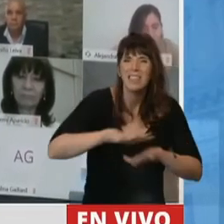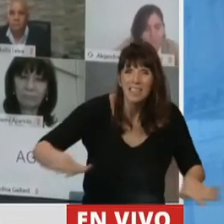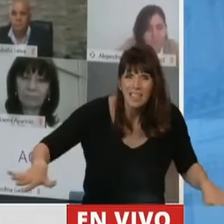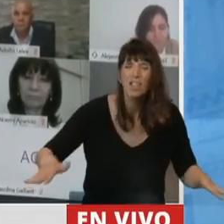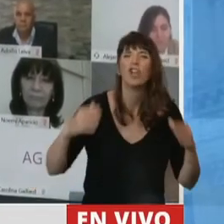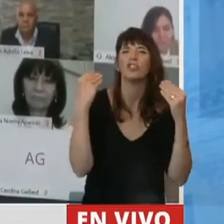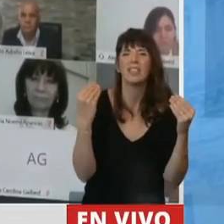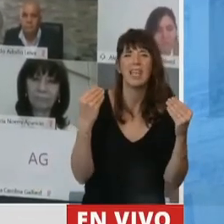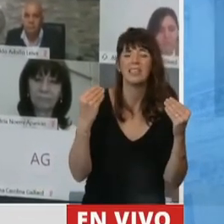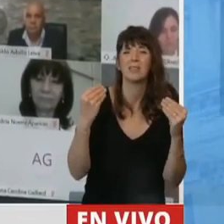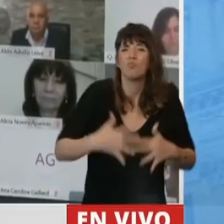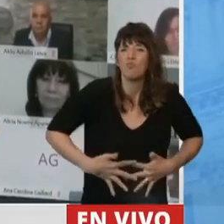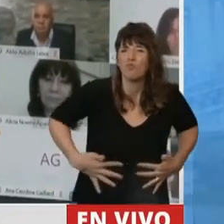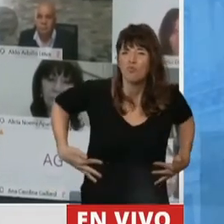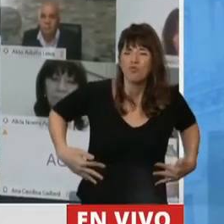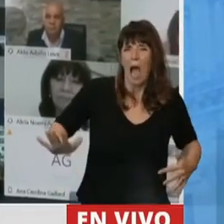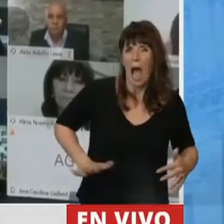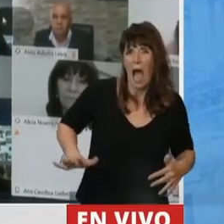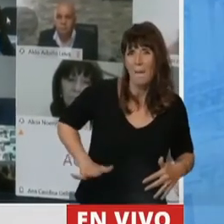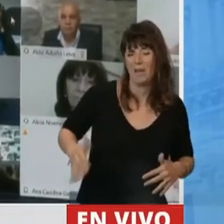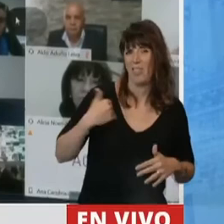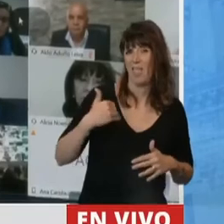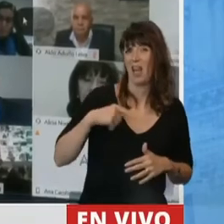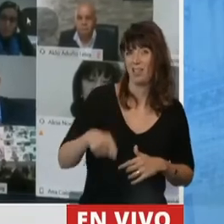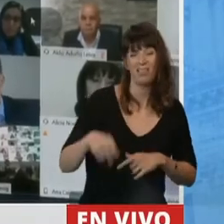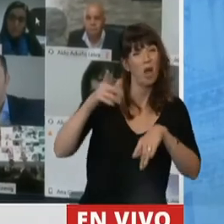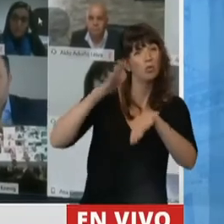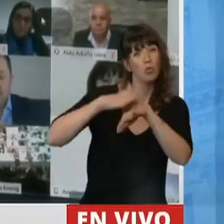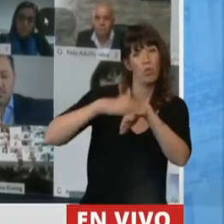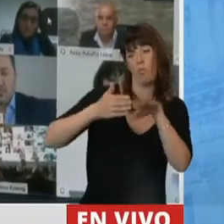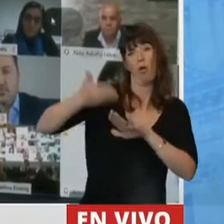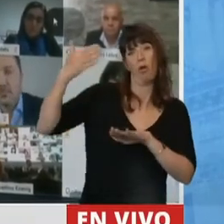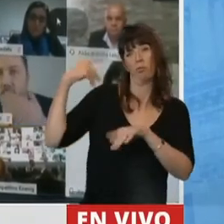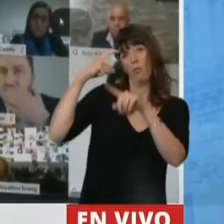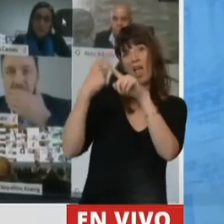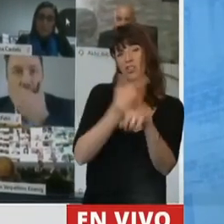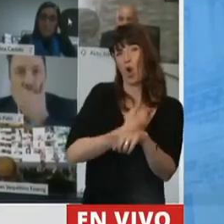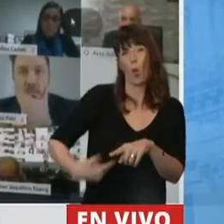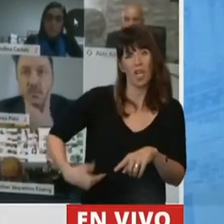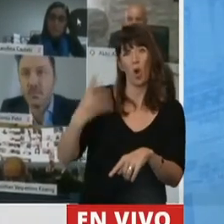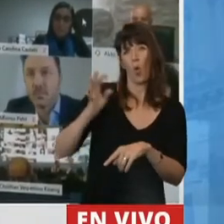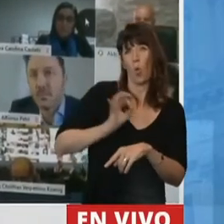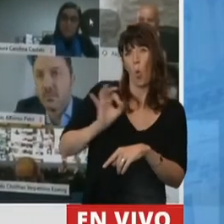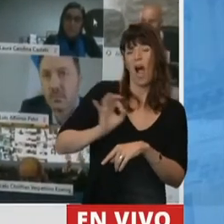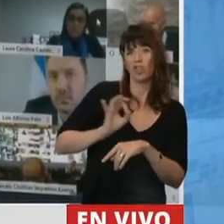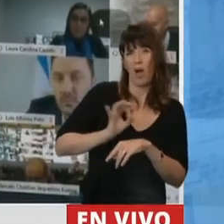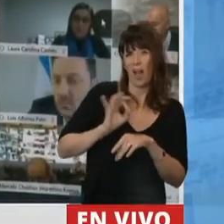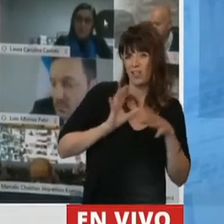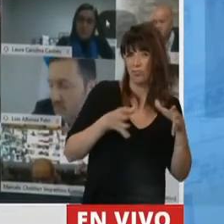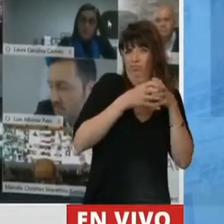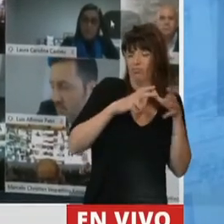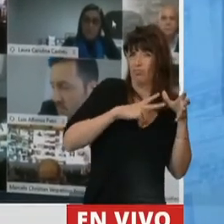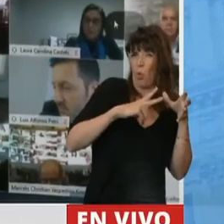tragedia nacional. Es una tragedia nacional que heredamos producto de cuatro años del liberalismo feroz en la Argentina. Encima,